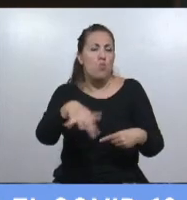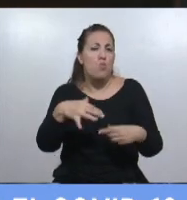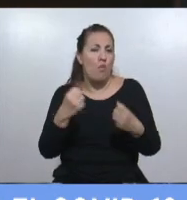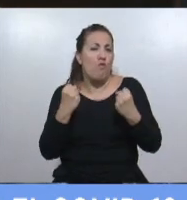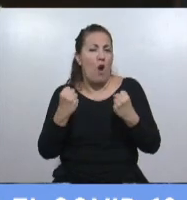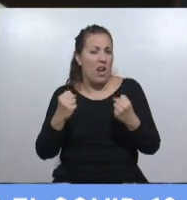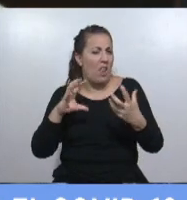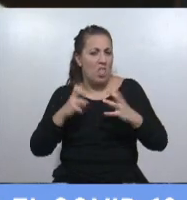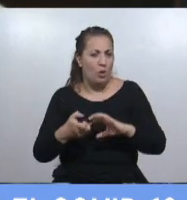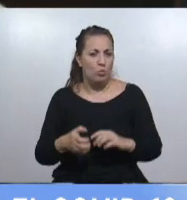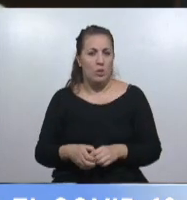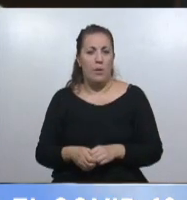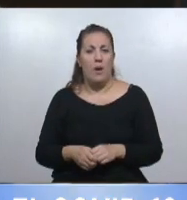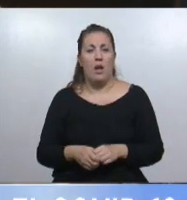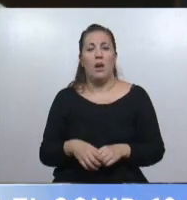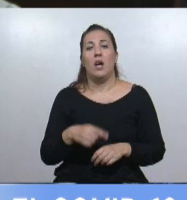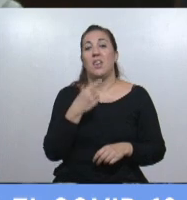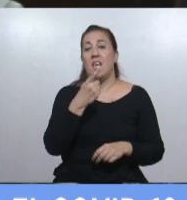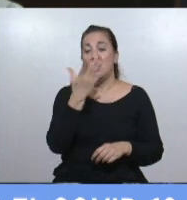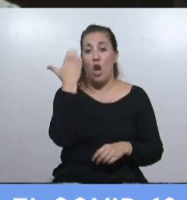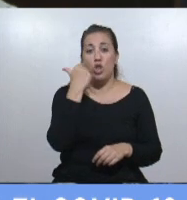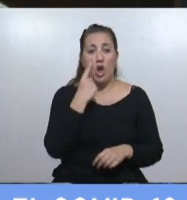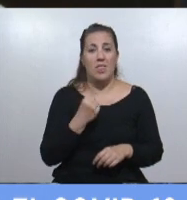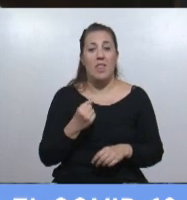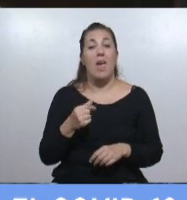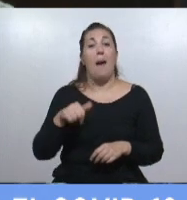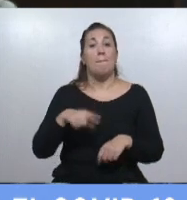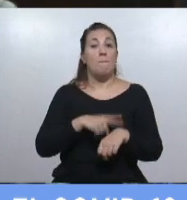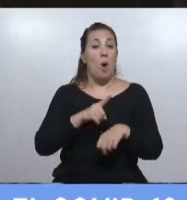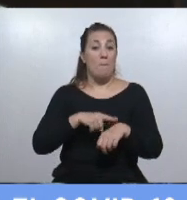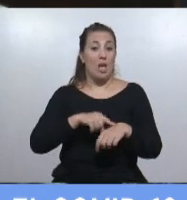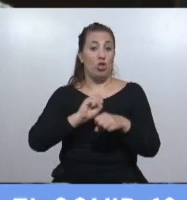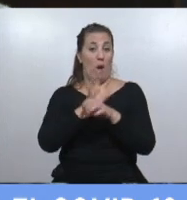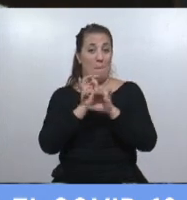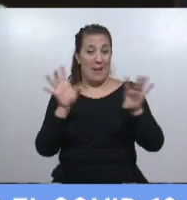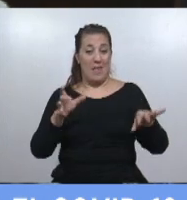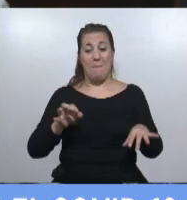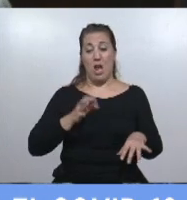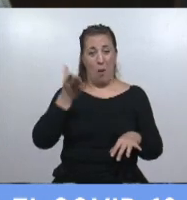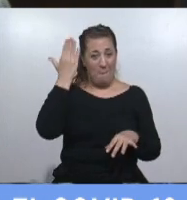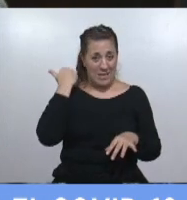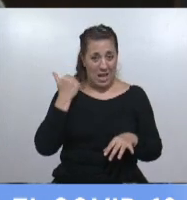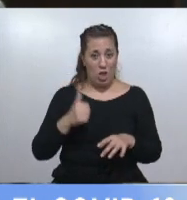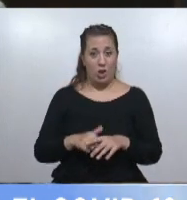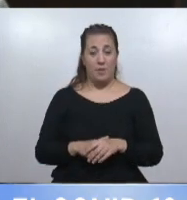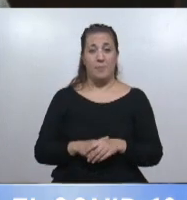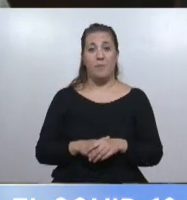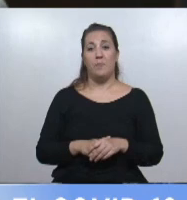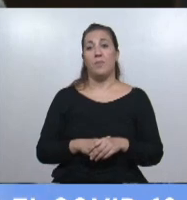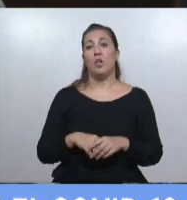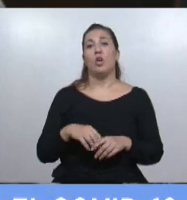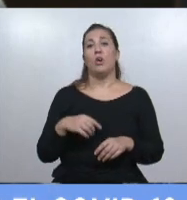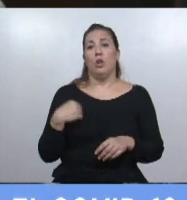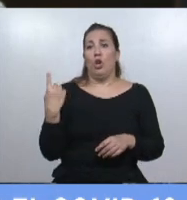día que en estos en estos tiempos de pandemia el año pasado todos teníamos un